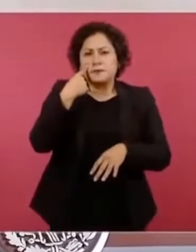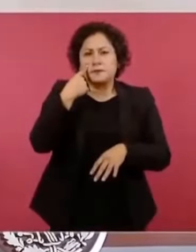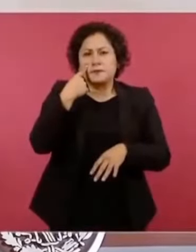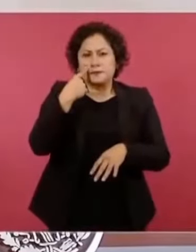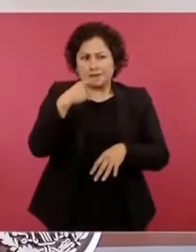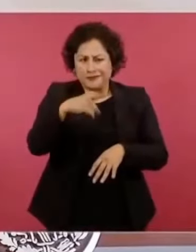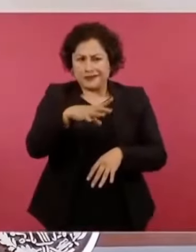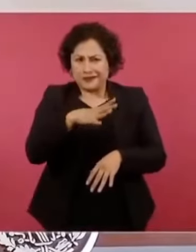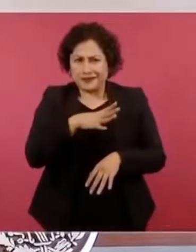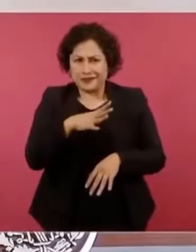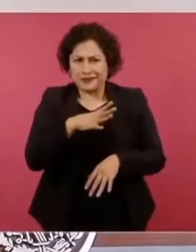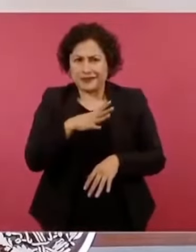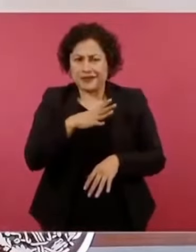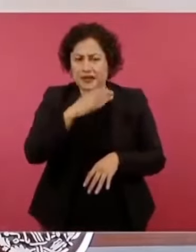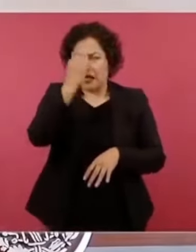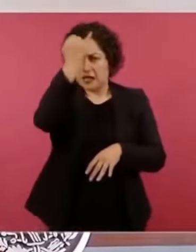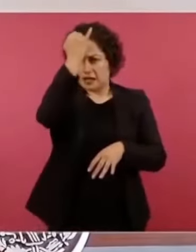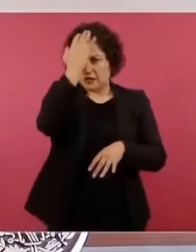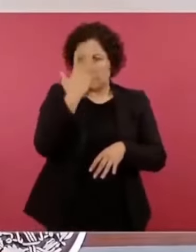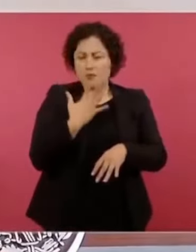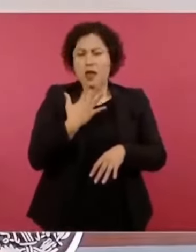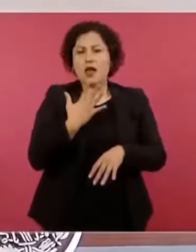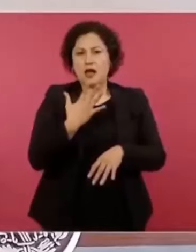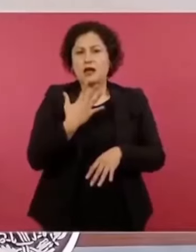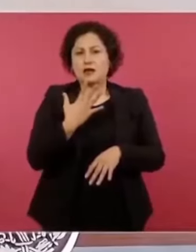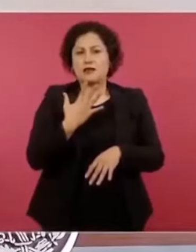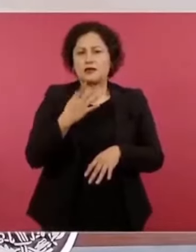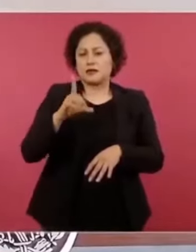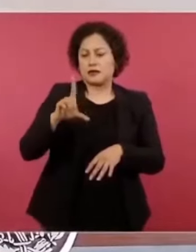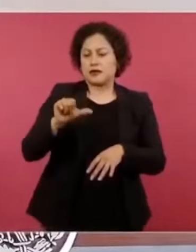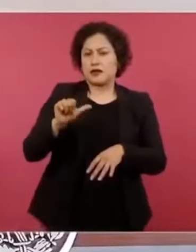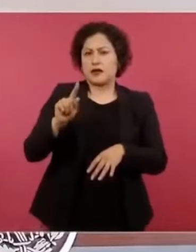Latinus?